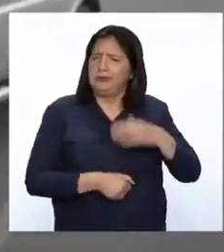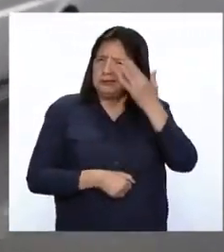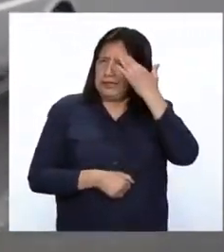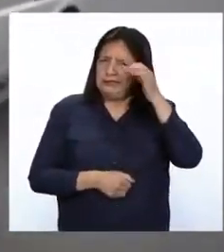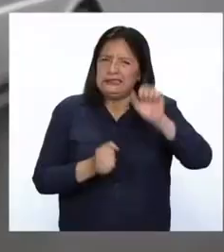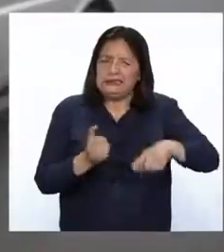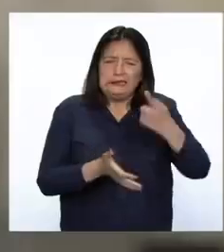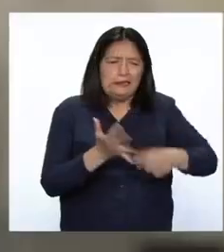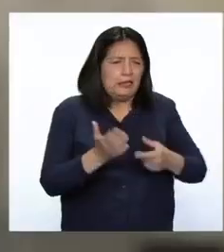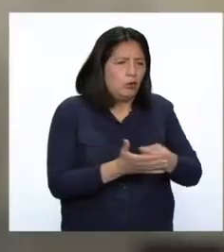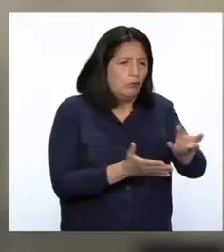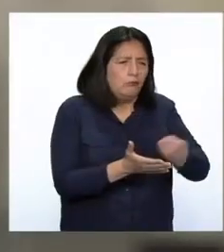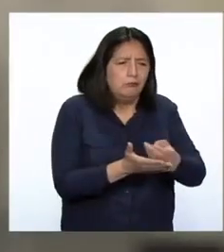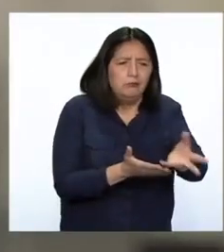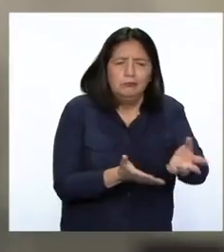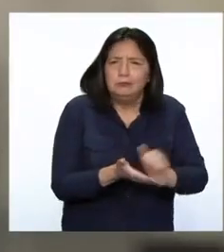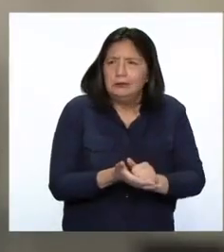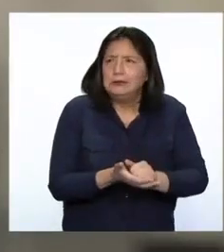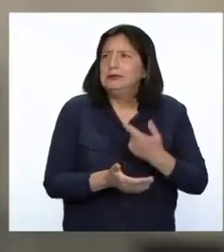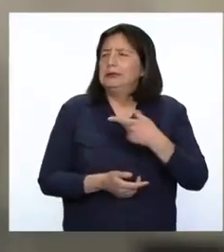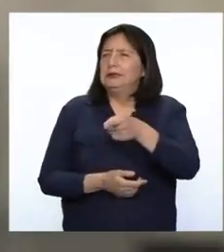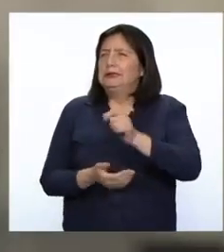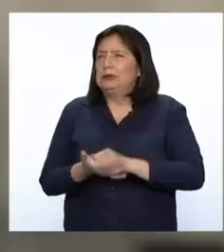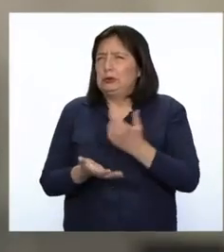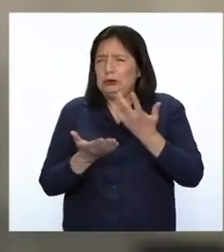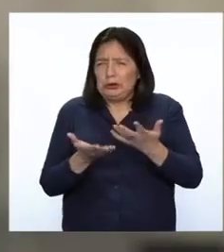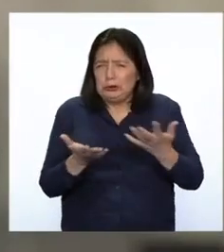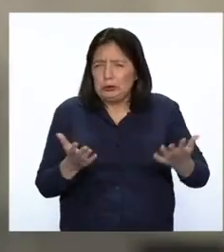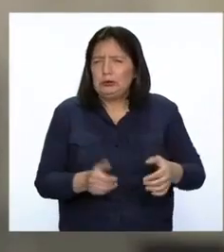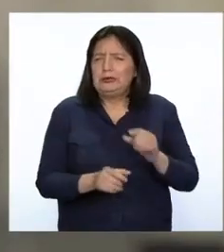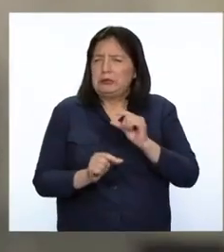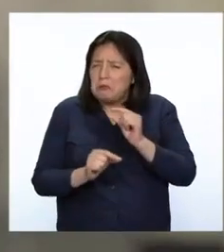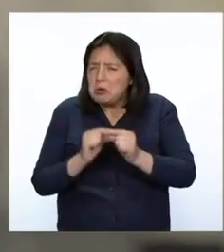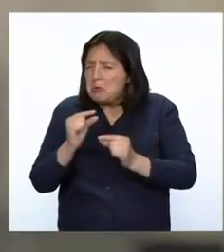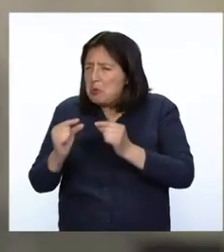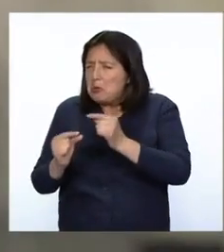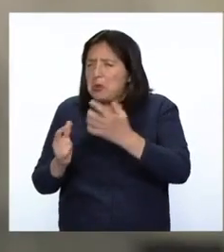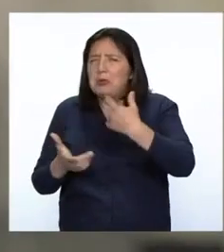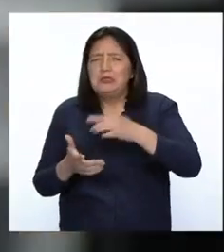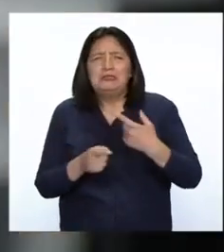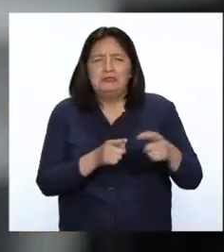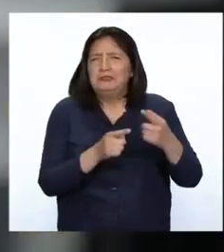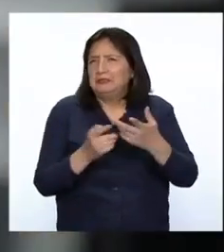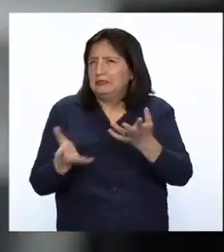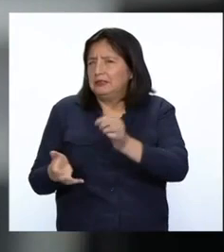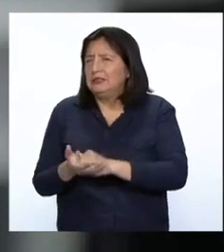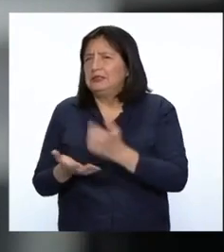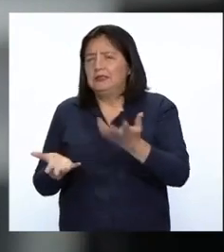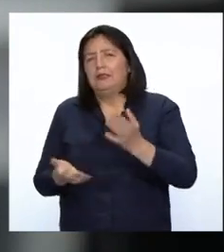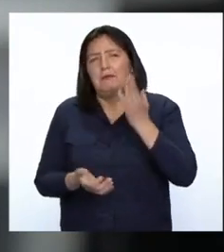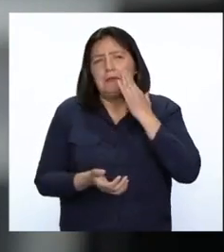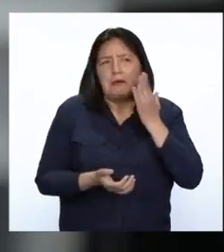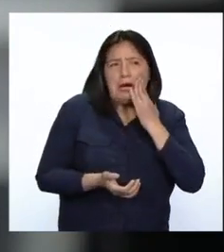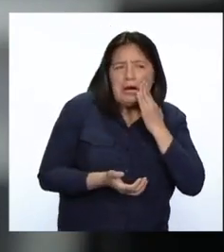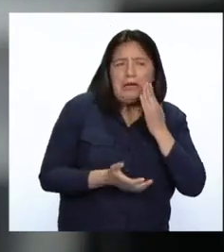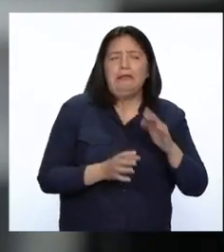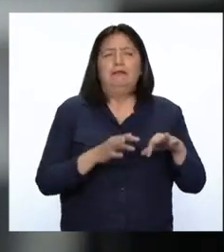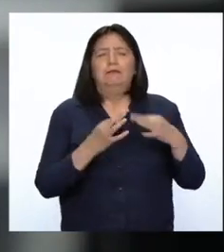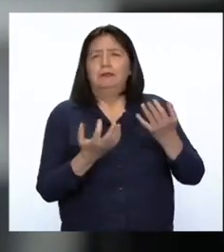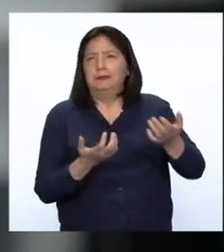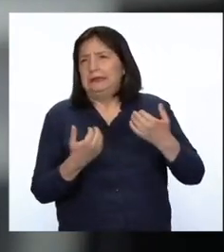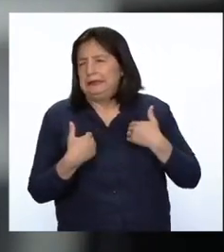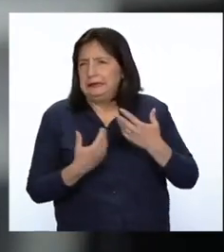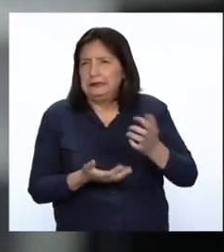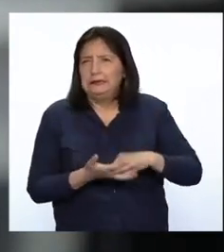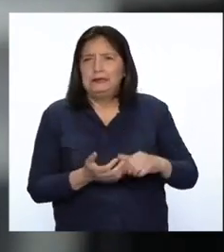comprar. Y con ellos son con estas pequeñas cosas que puede ser muy diferente. Que una madre de familia tenga